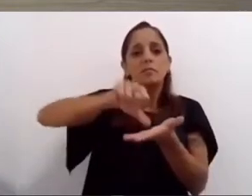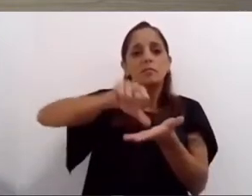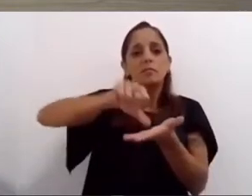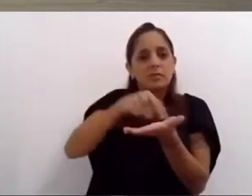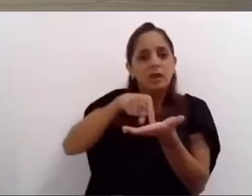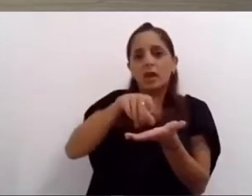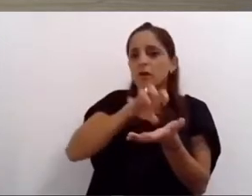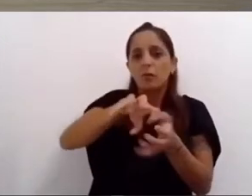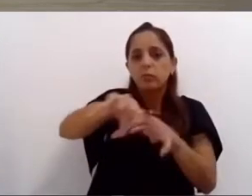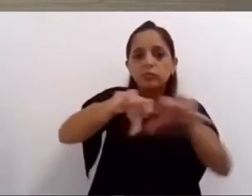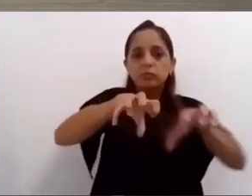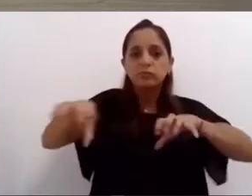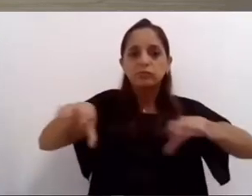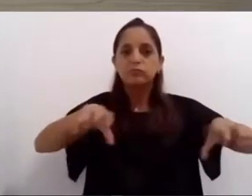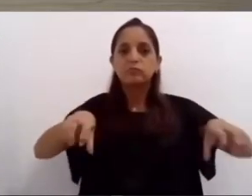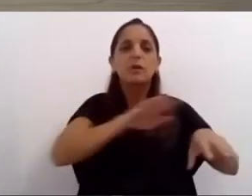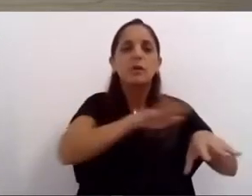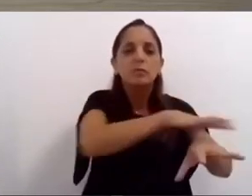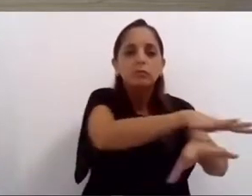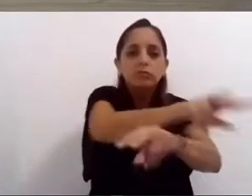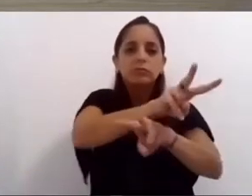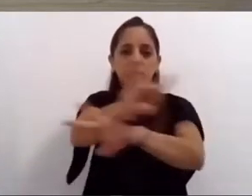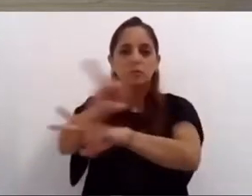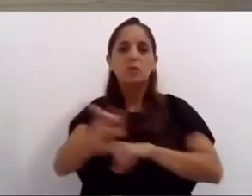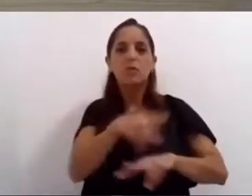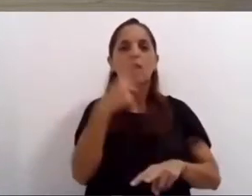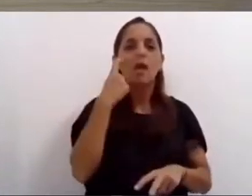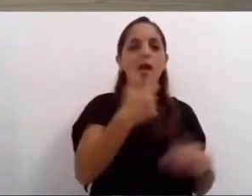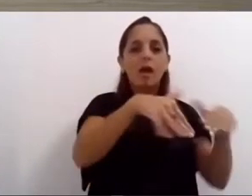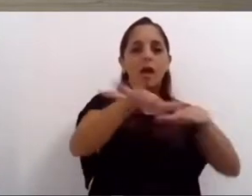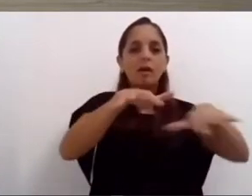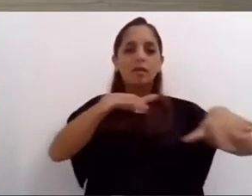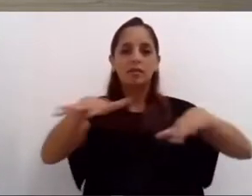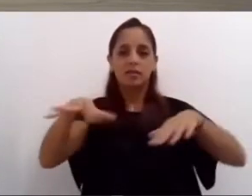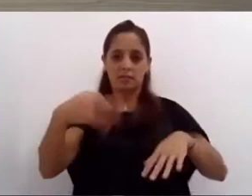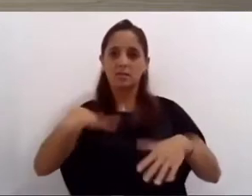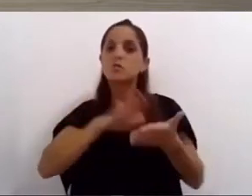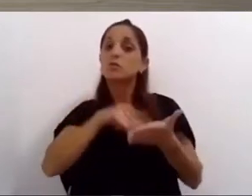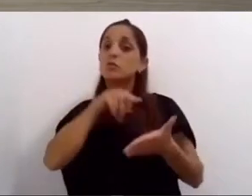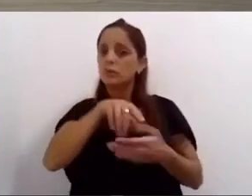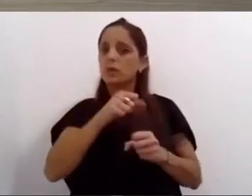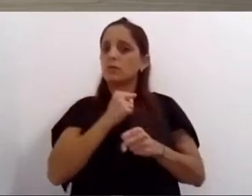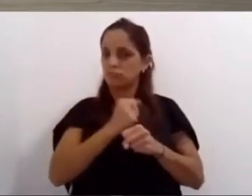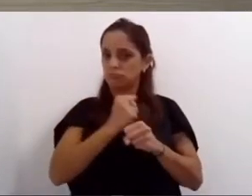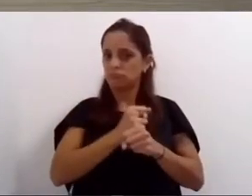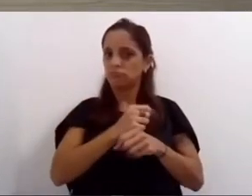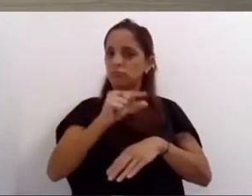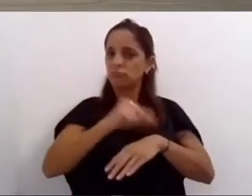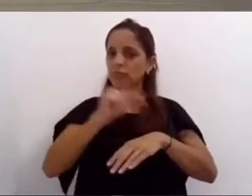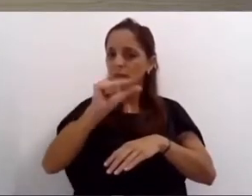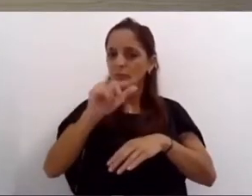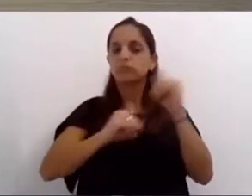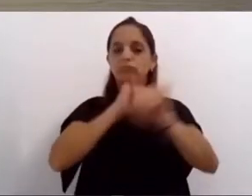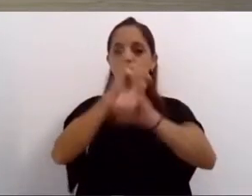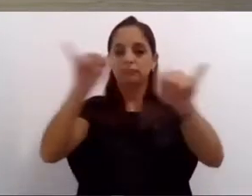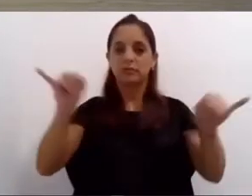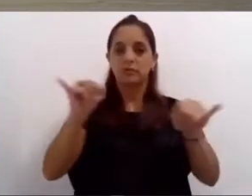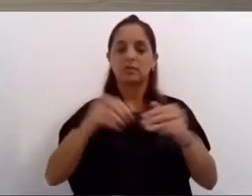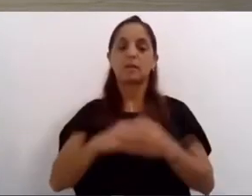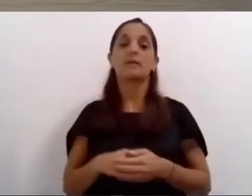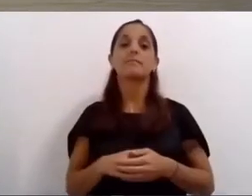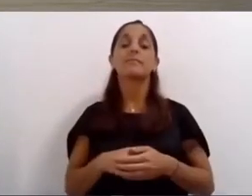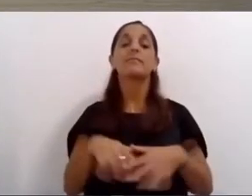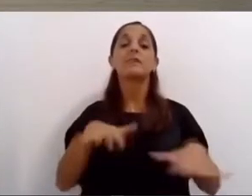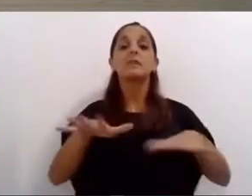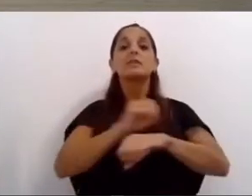en eso estamos trabajando y en eso habrá novedades en muy corto tiempo la pandemia nos enseñó el